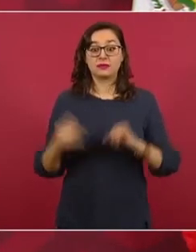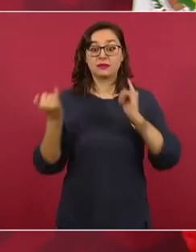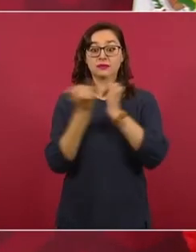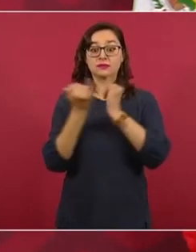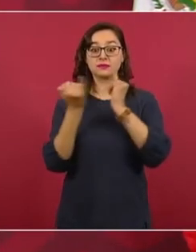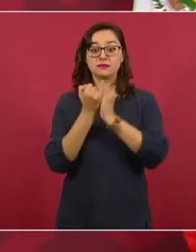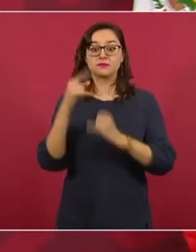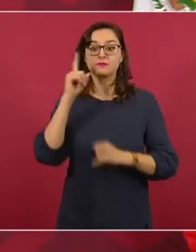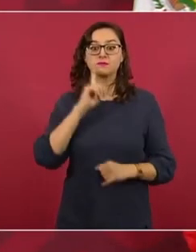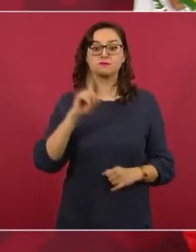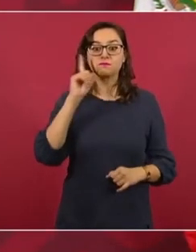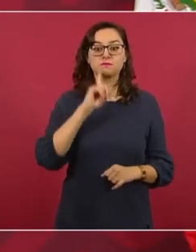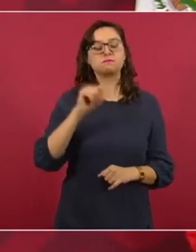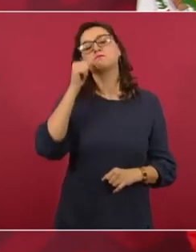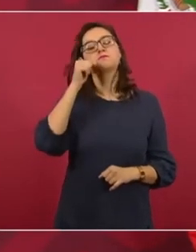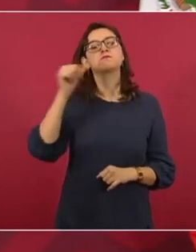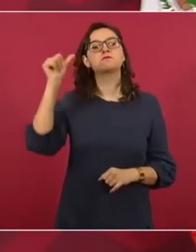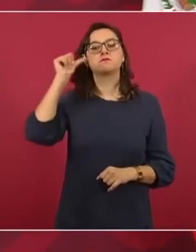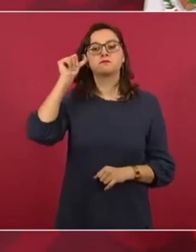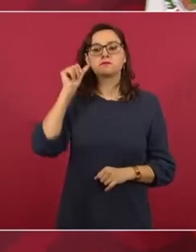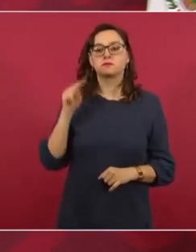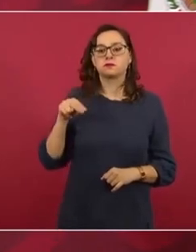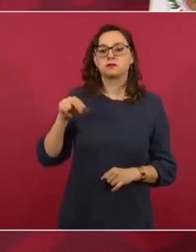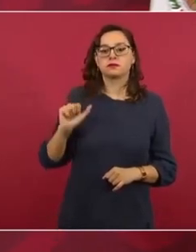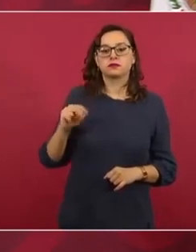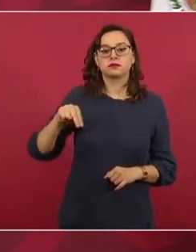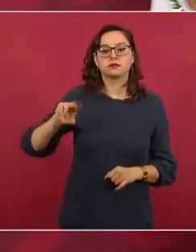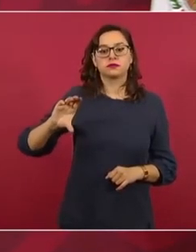Nancy.